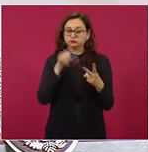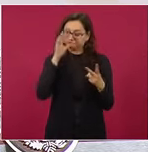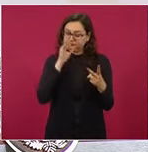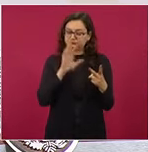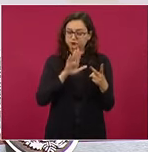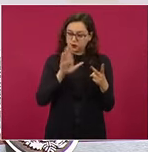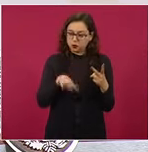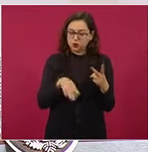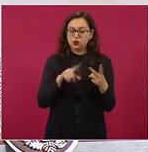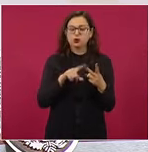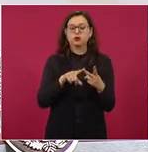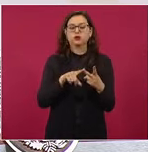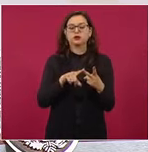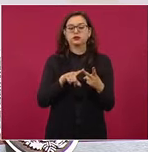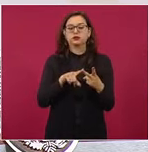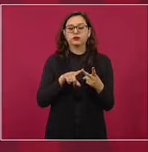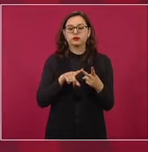finado.